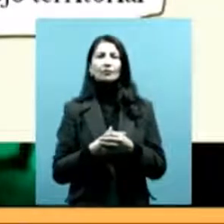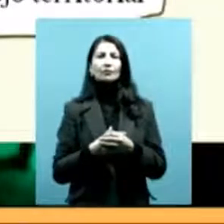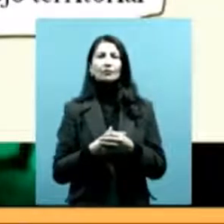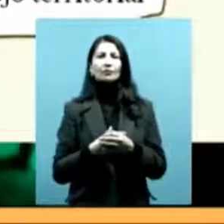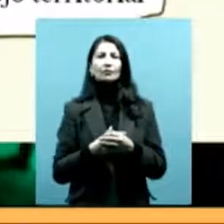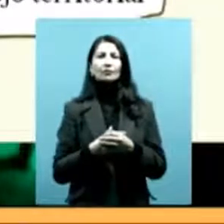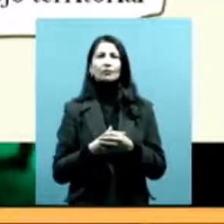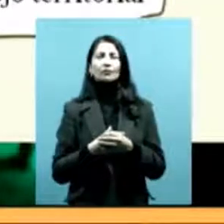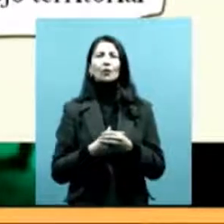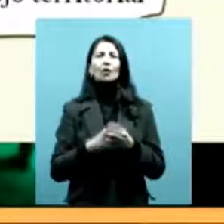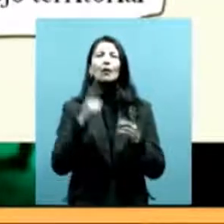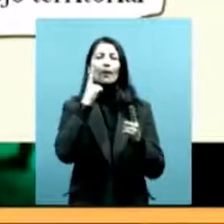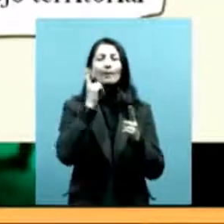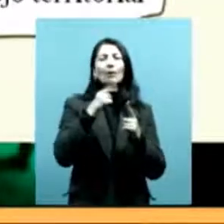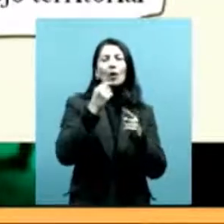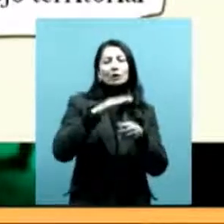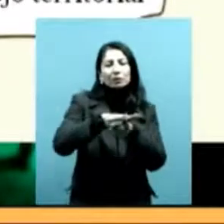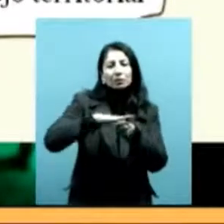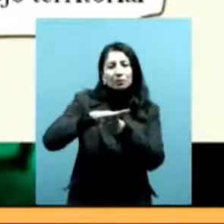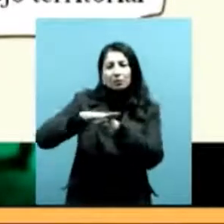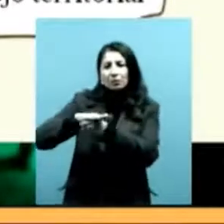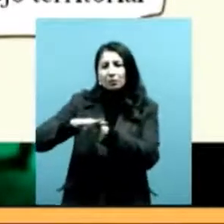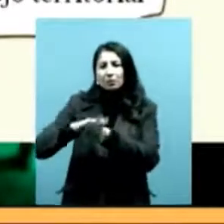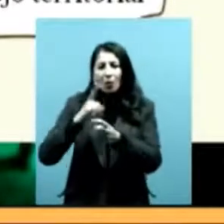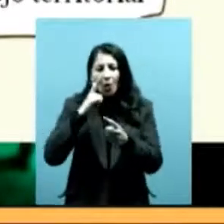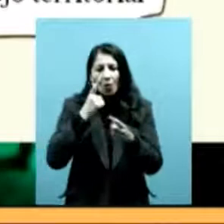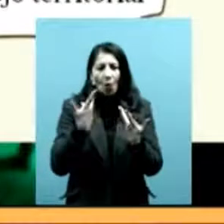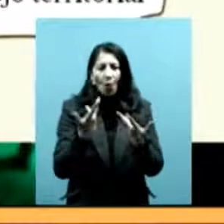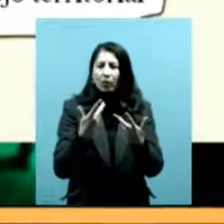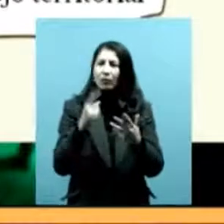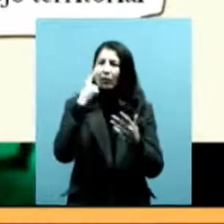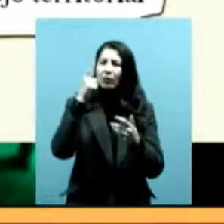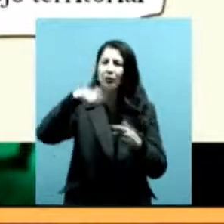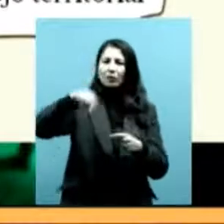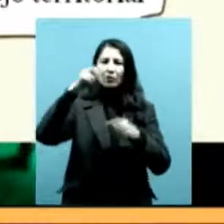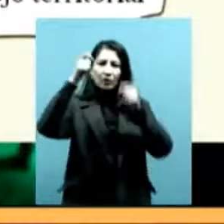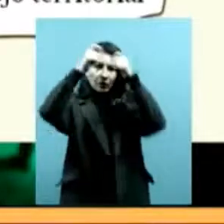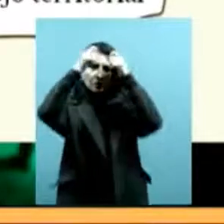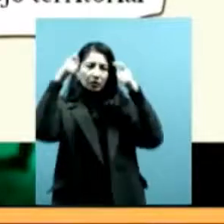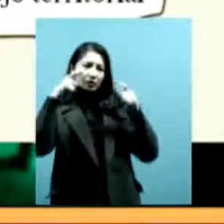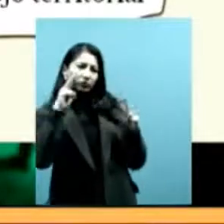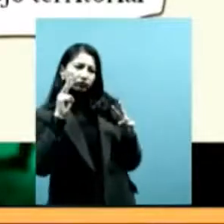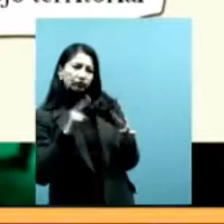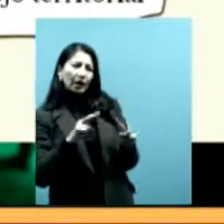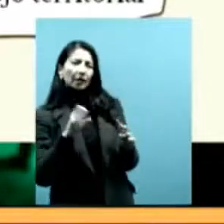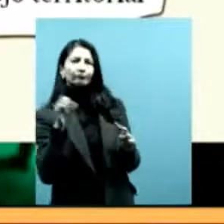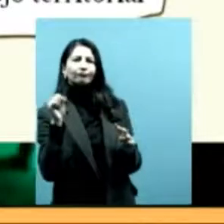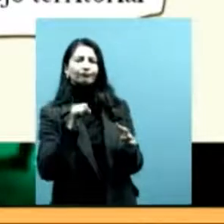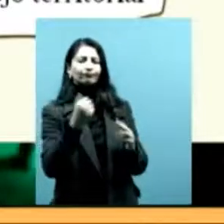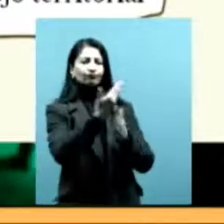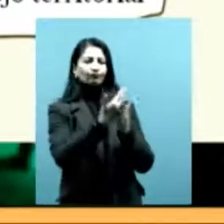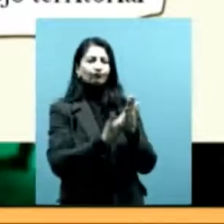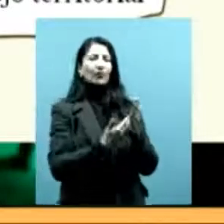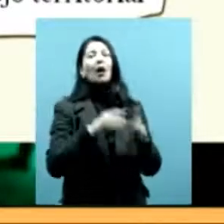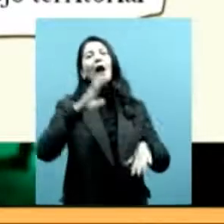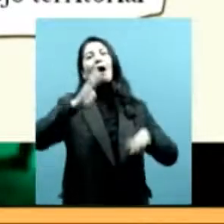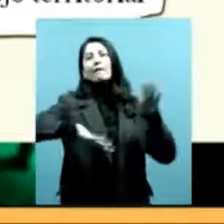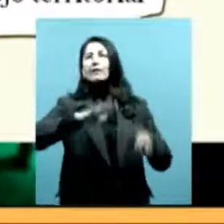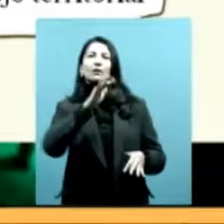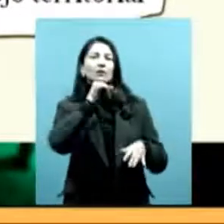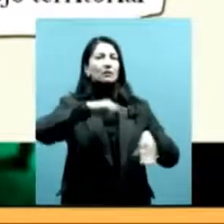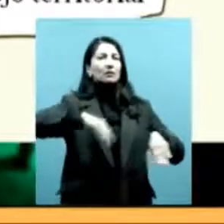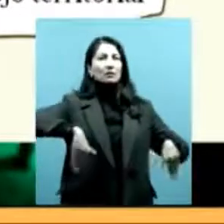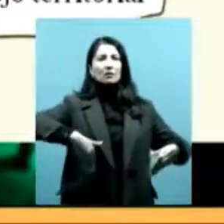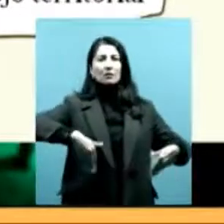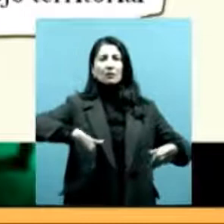los momentos o las situaciones en las que el mismo Estado confiesa la producción de esa ausencia o la